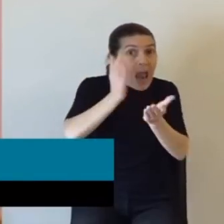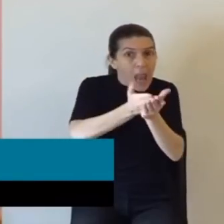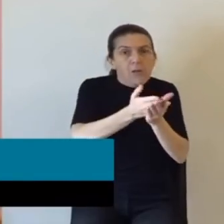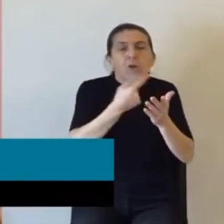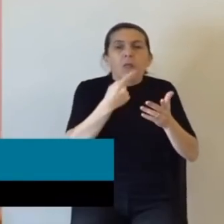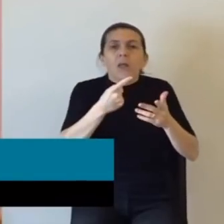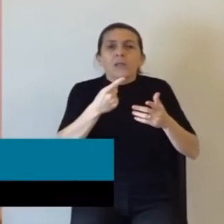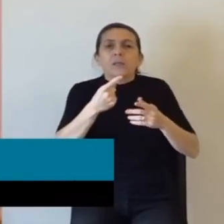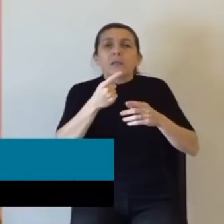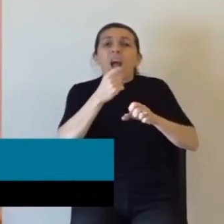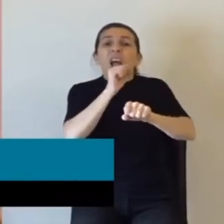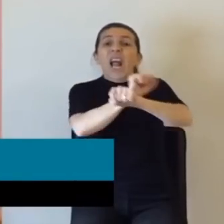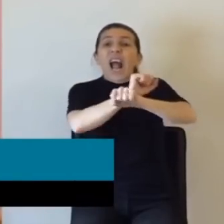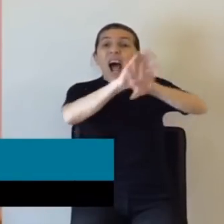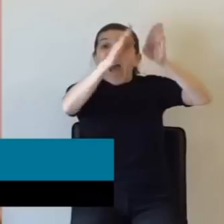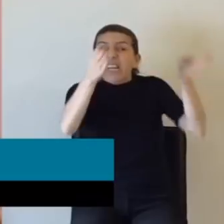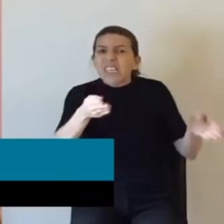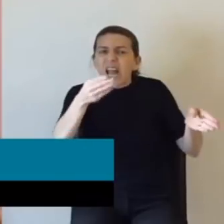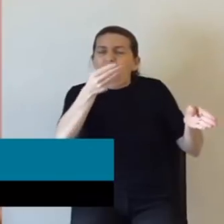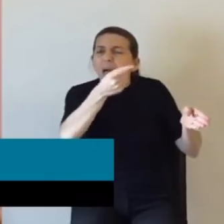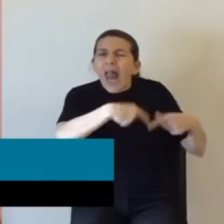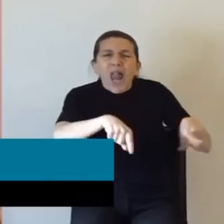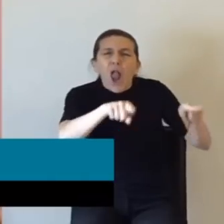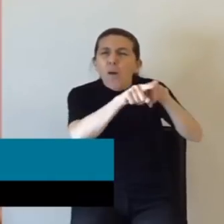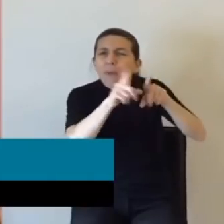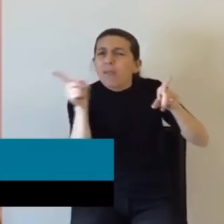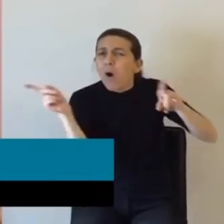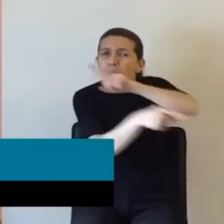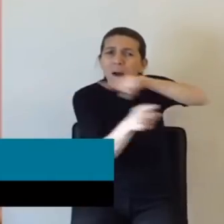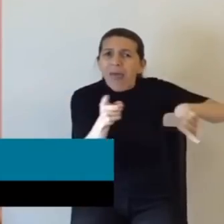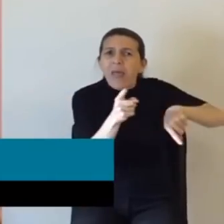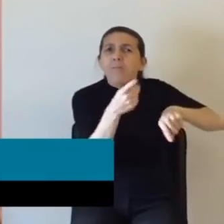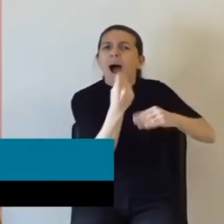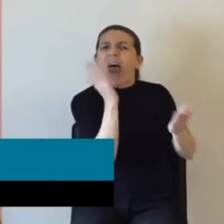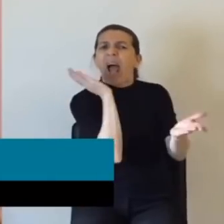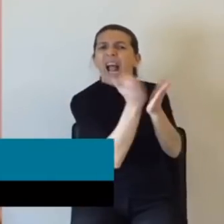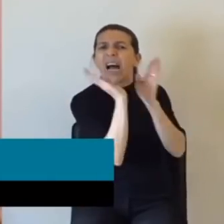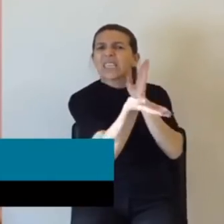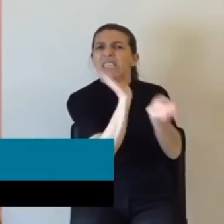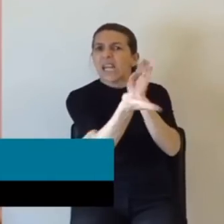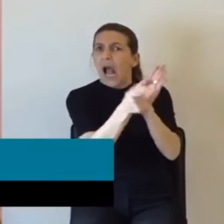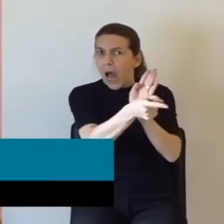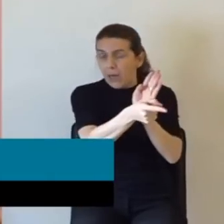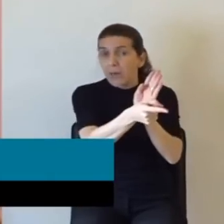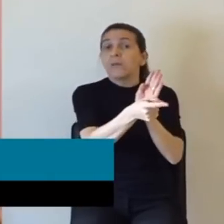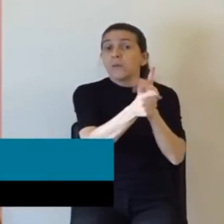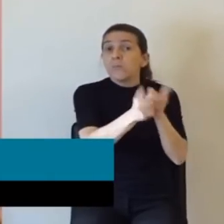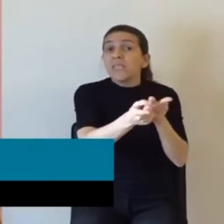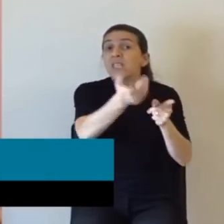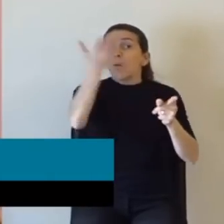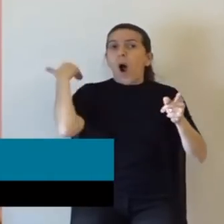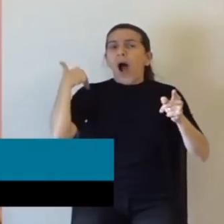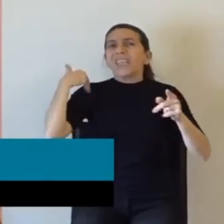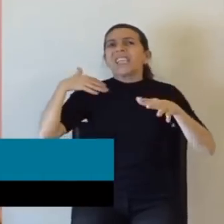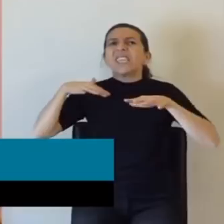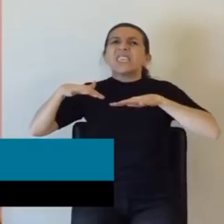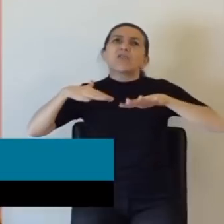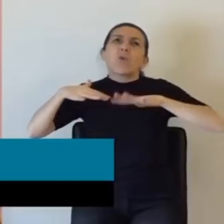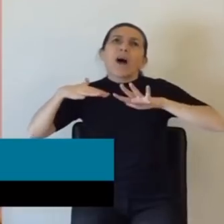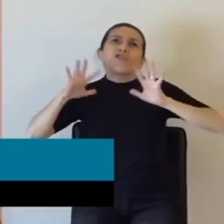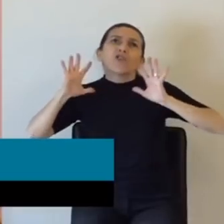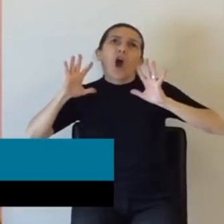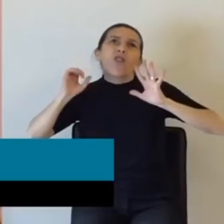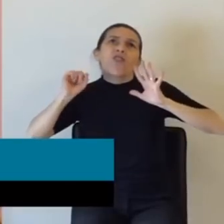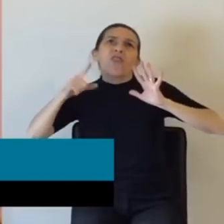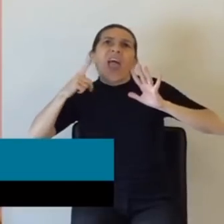las cárceles pasan a ser lugares de castigo. Es decir, que lo que era una situación de hechos se convierte en una situación de